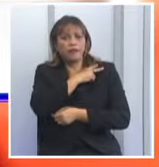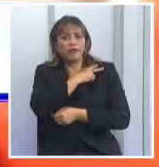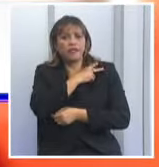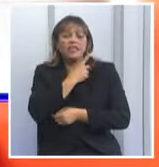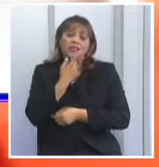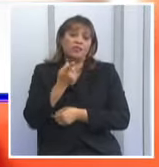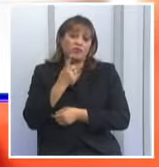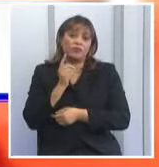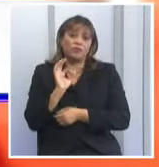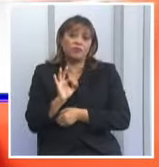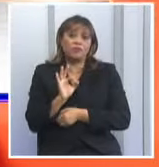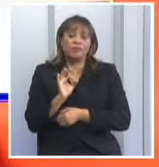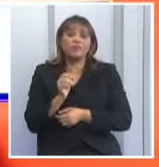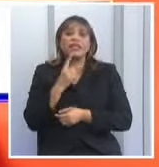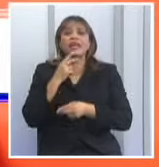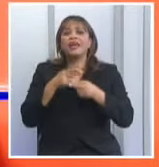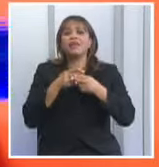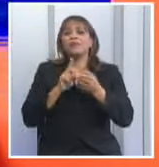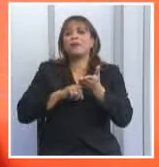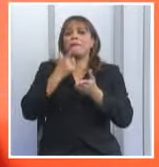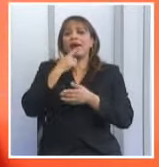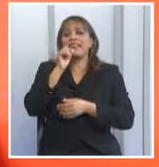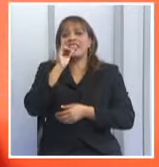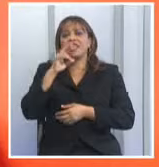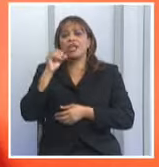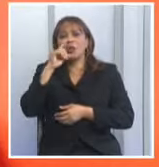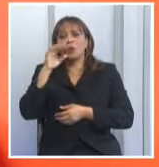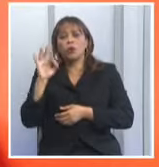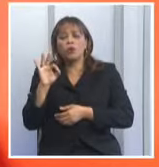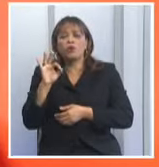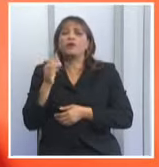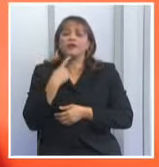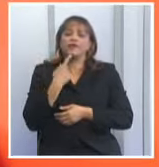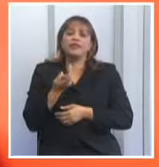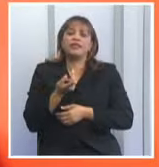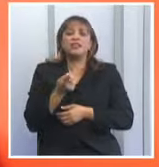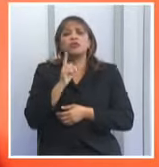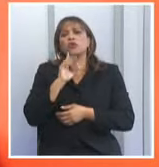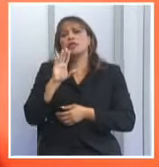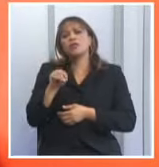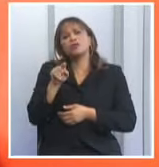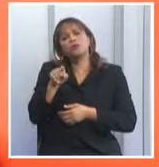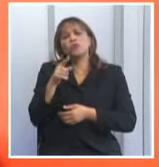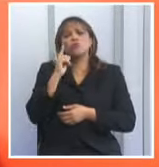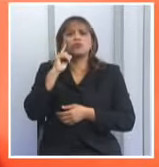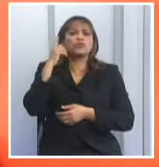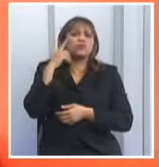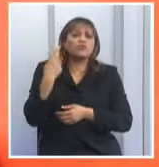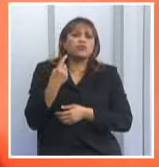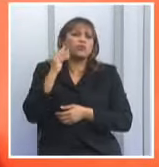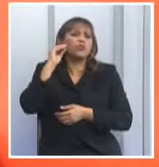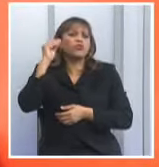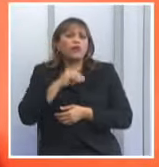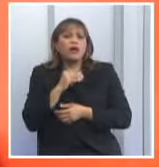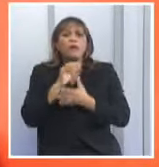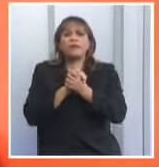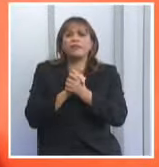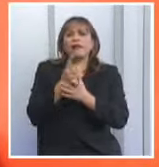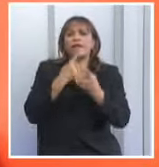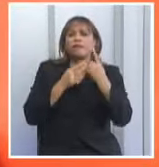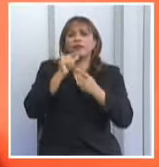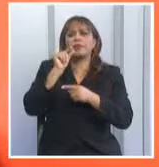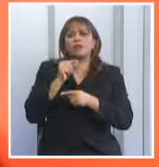Nosotros le decimos padrino, que es el doctor Enrique. Y le dije que si él no tenía alguna amistad que conociera, que me diera